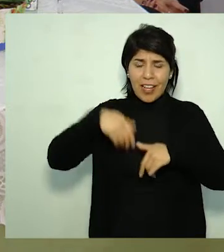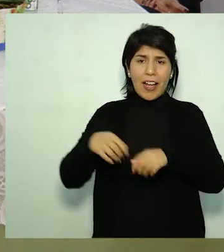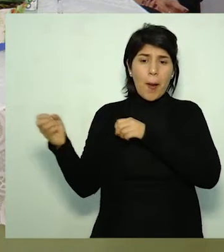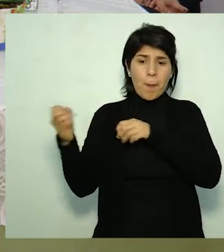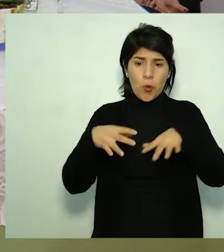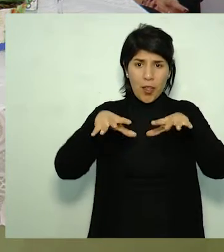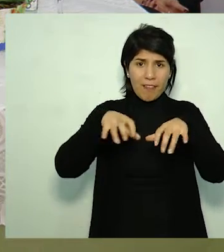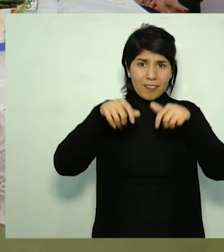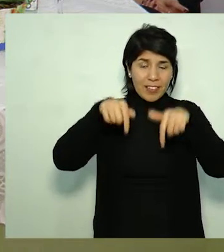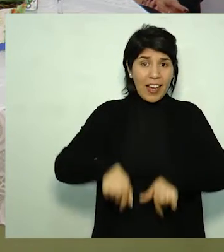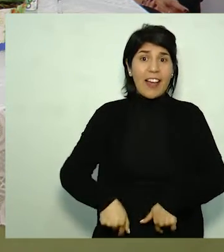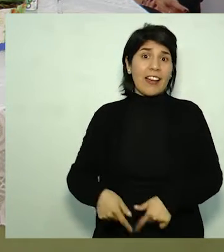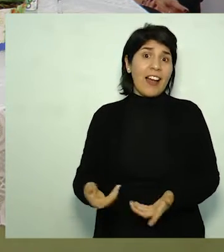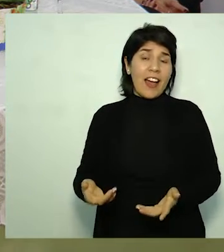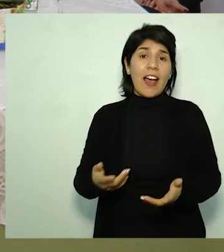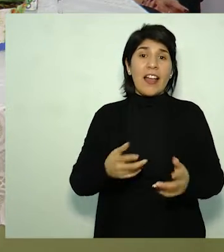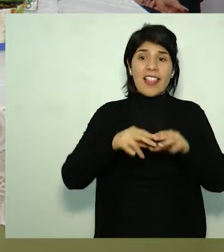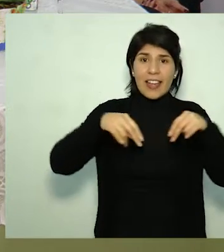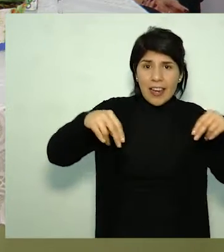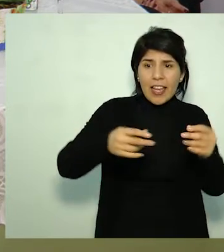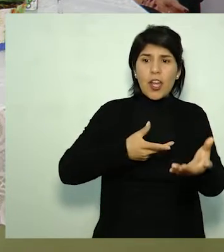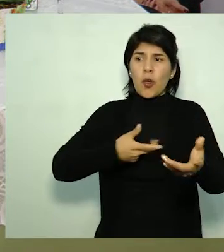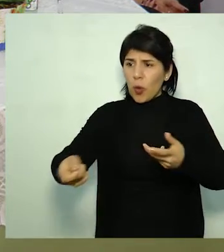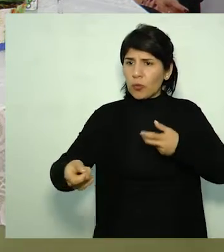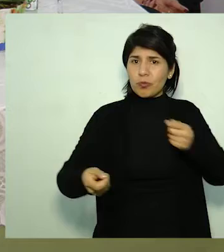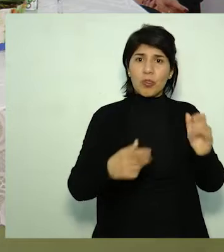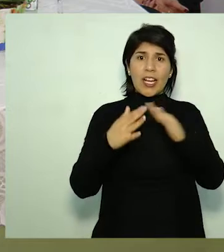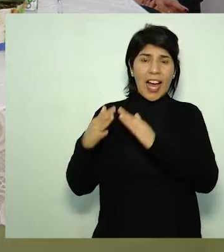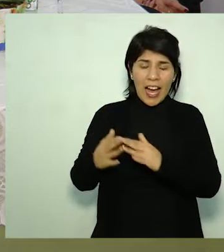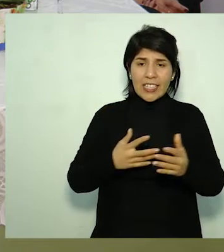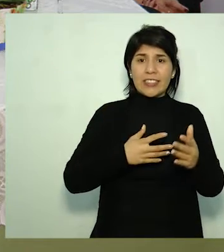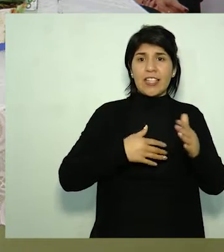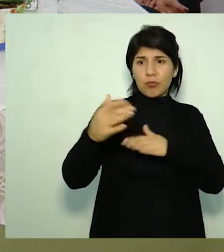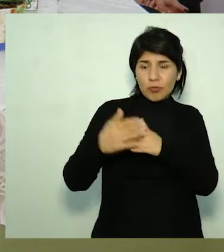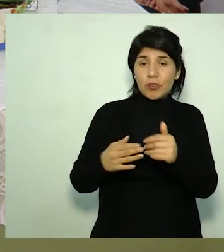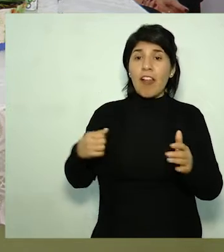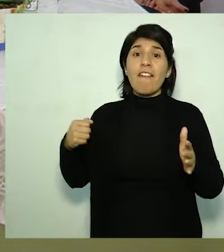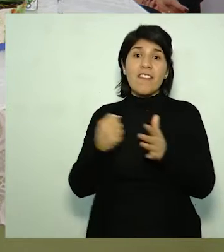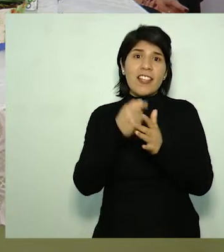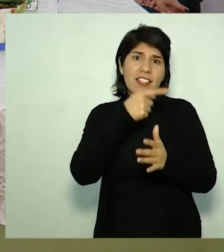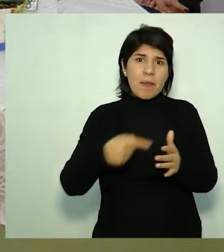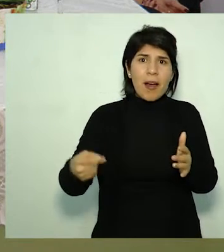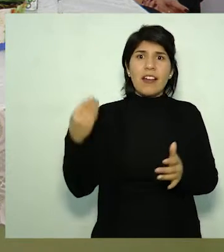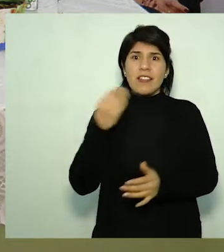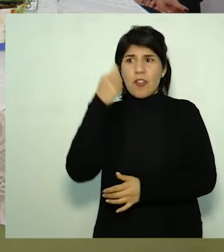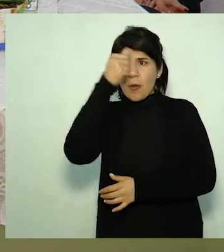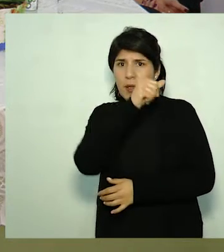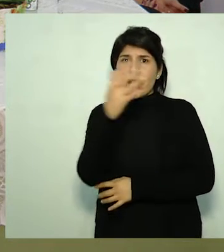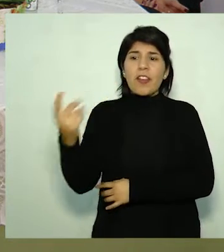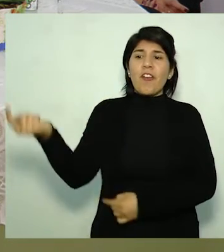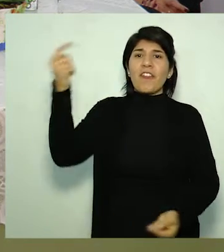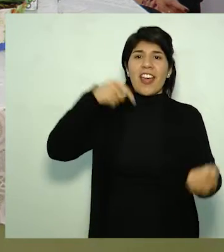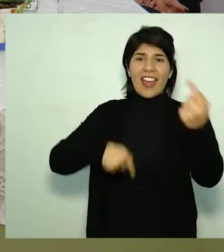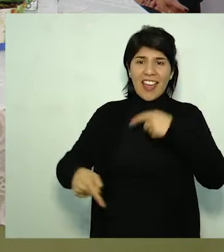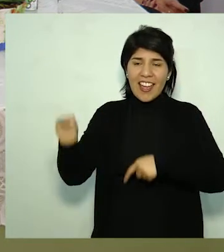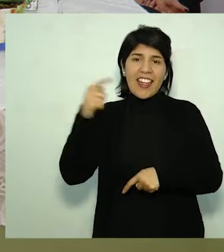a vivir a Piriápolis. Han comprado muchos terrenos, se han construido casas, y eso hace que los fines de semana toda la gente